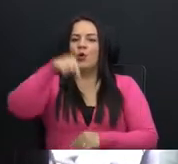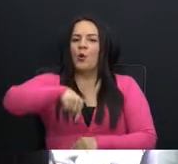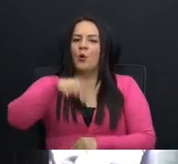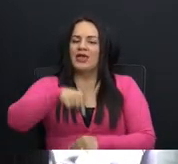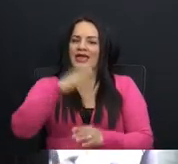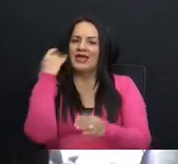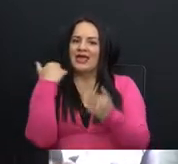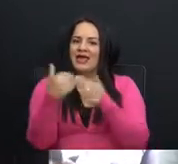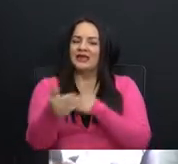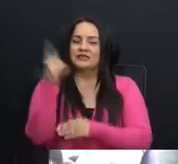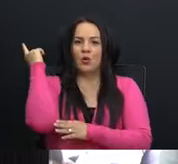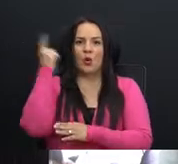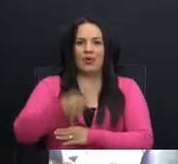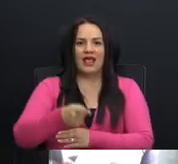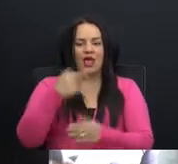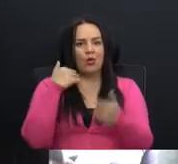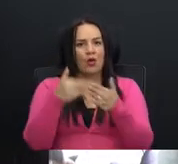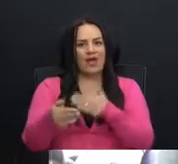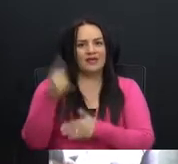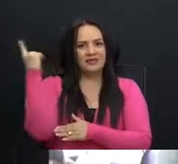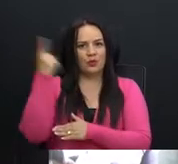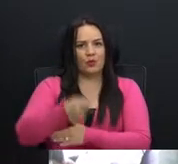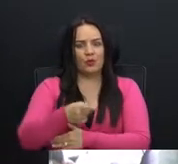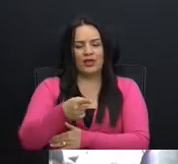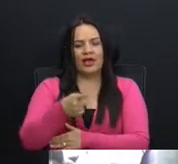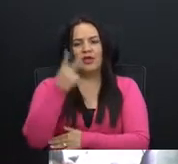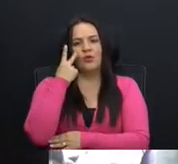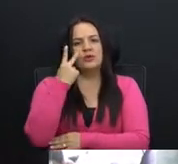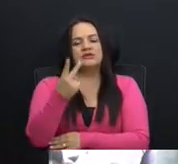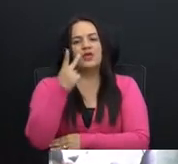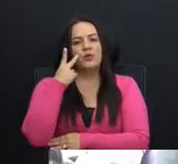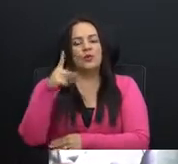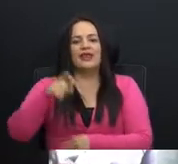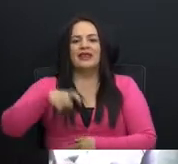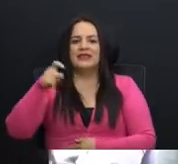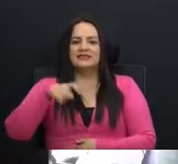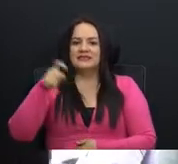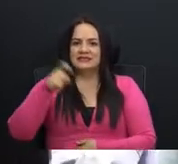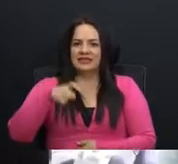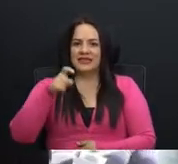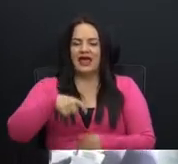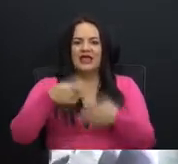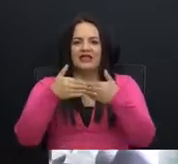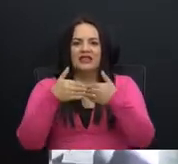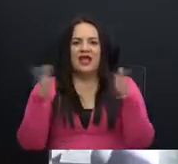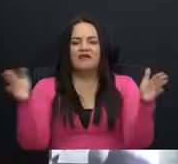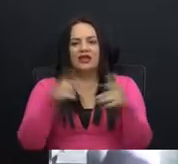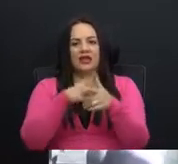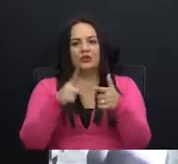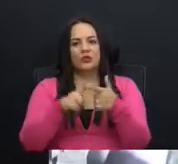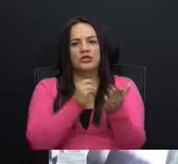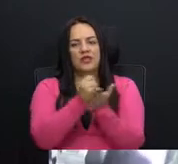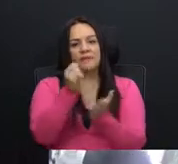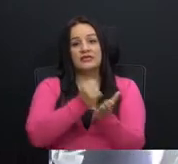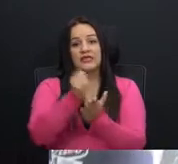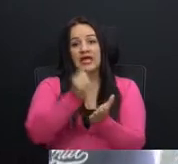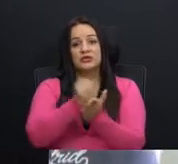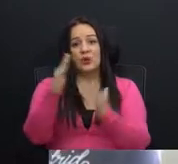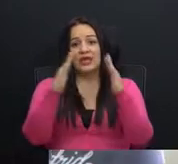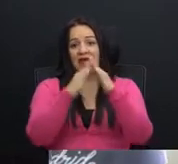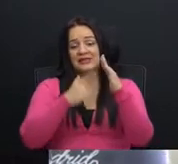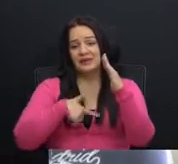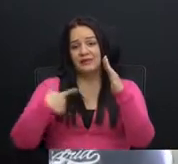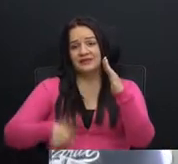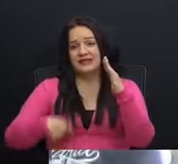obligado, casi obligado, se vio en la necesidad de abrir entonces investigaciones en casa